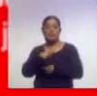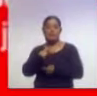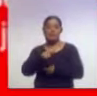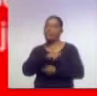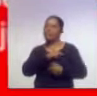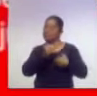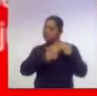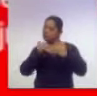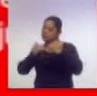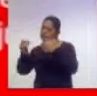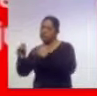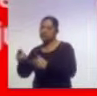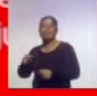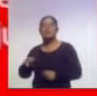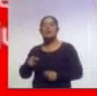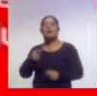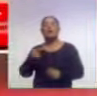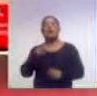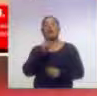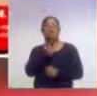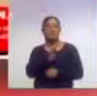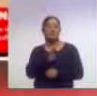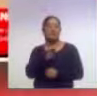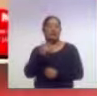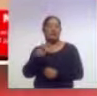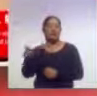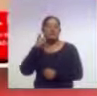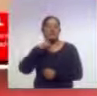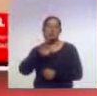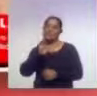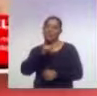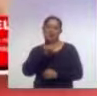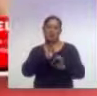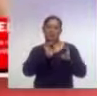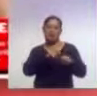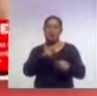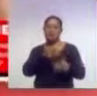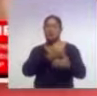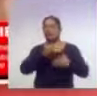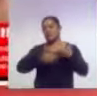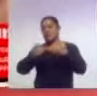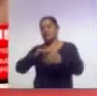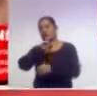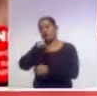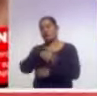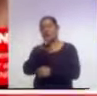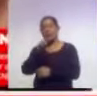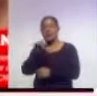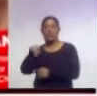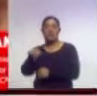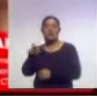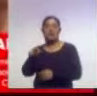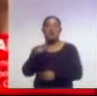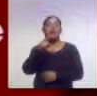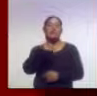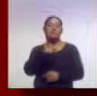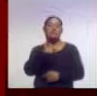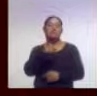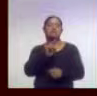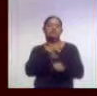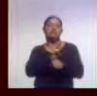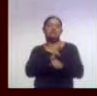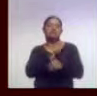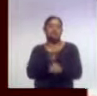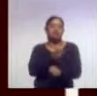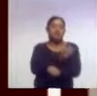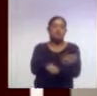la audiencia inicial, el fiscal logró que la autoridad jurisdiccional vinculara proceso a José Daniel N., decretara como venda cautelar prisión preventiva oficiosa